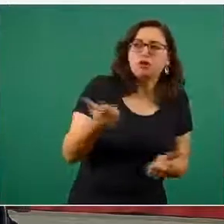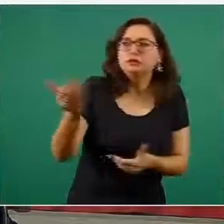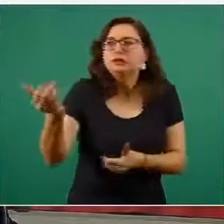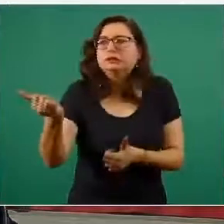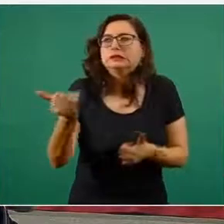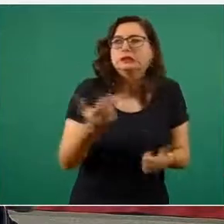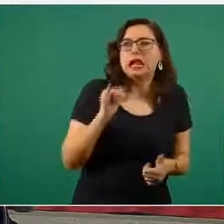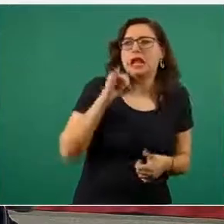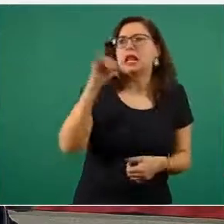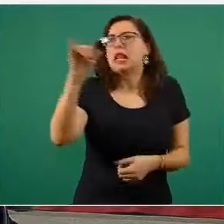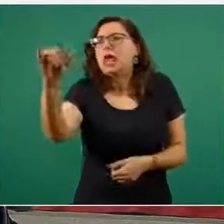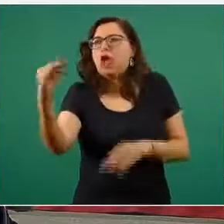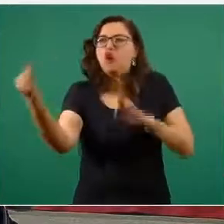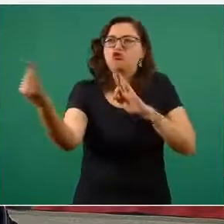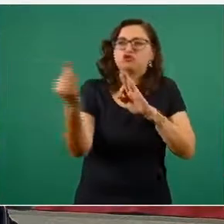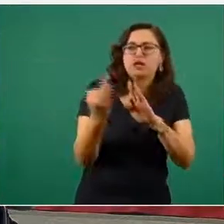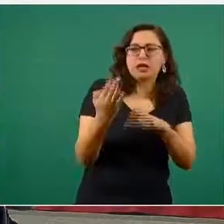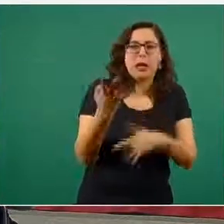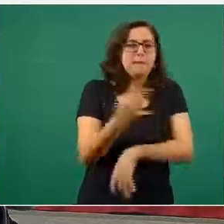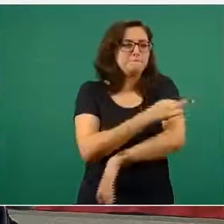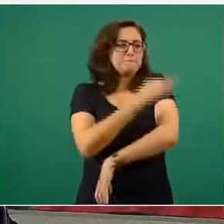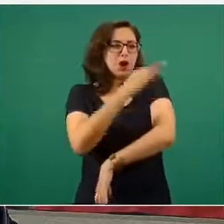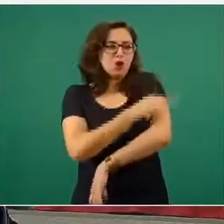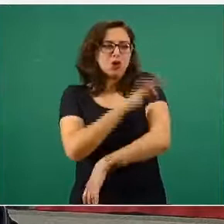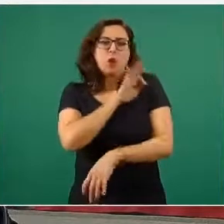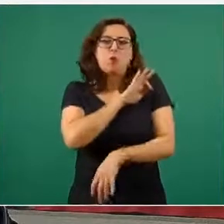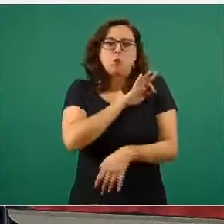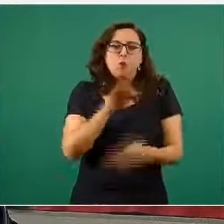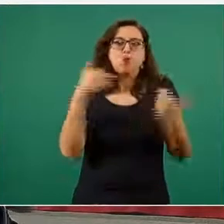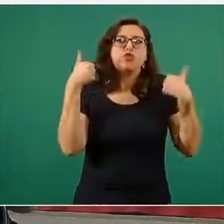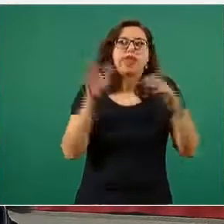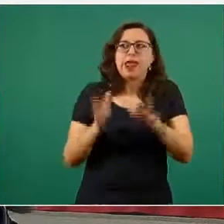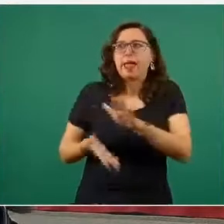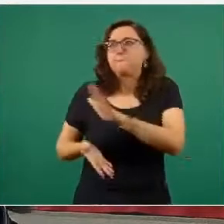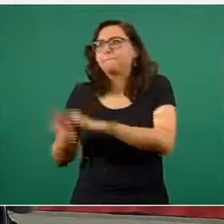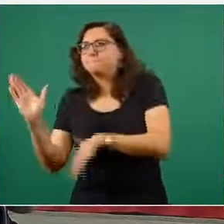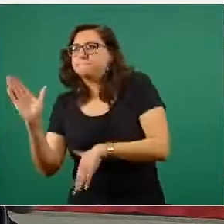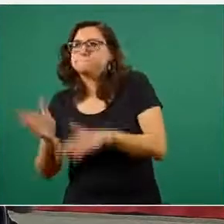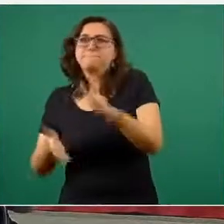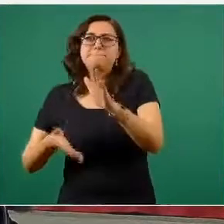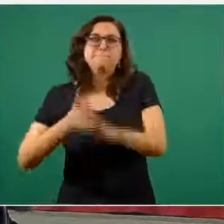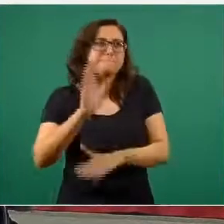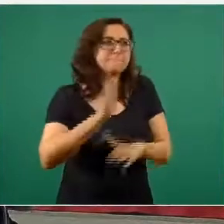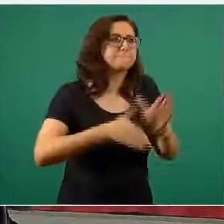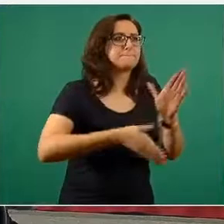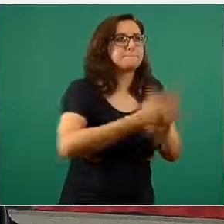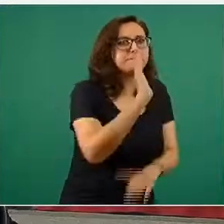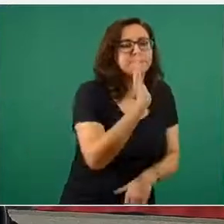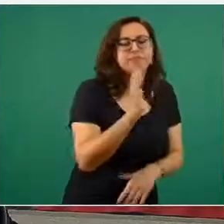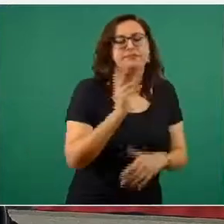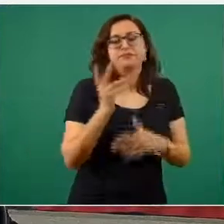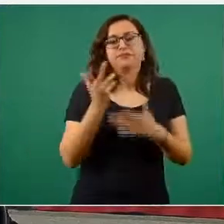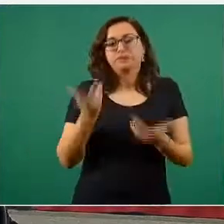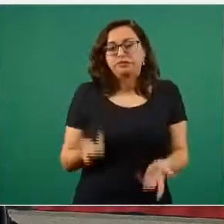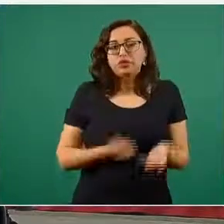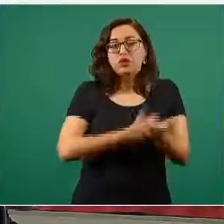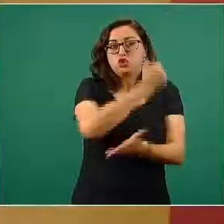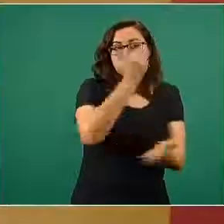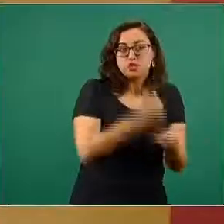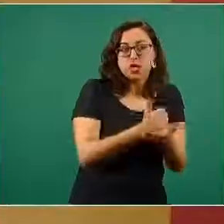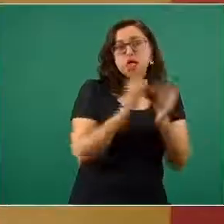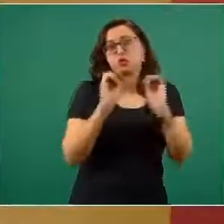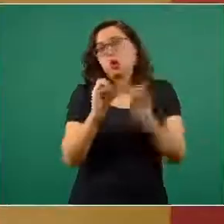determina que una vacuna u otra puede llegar a un municipio más urbanizado